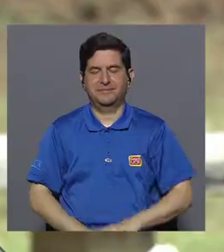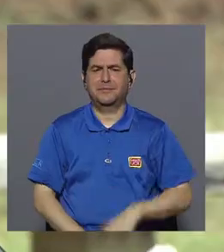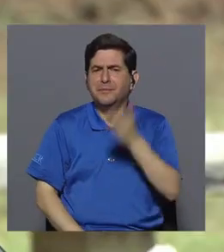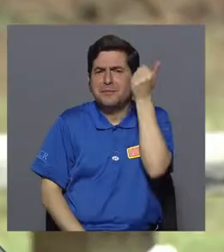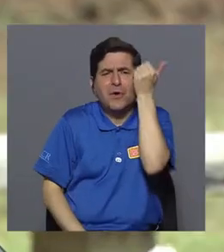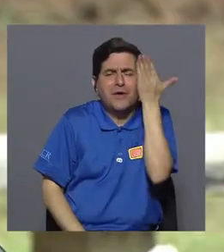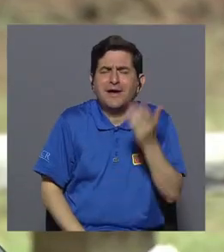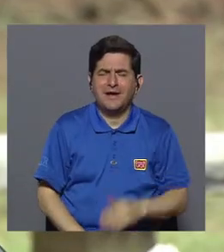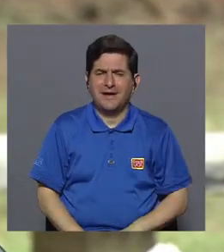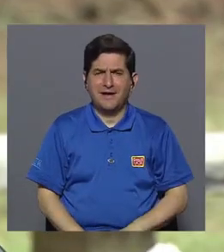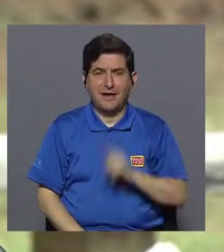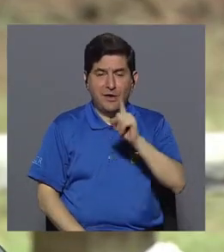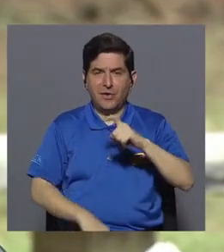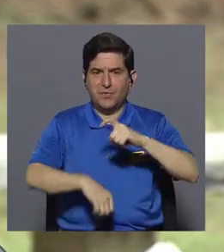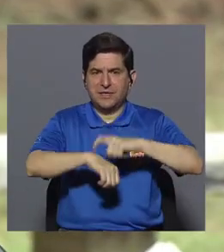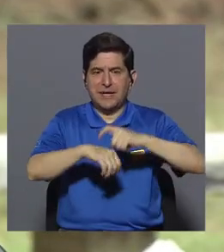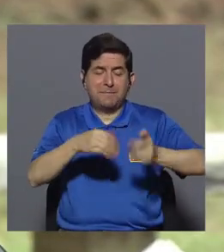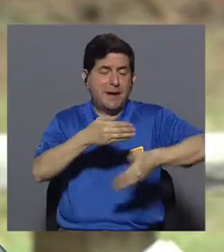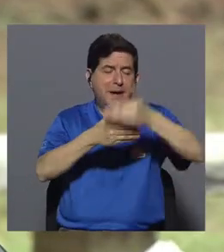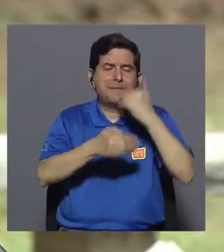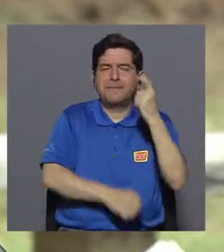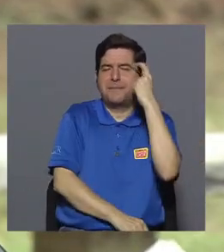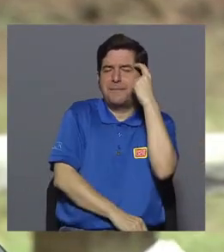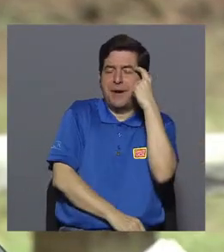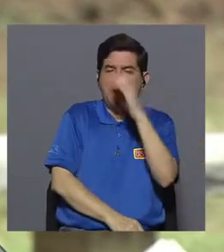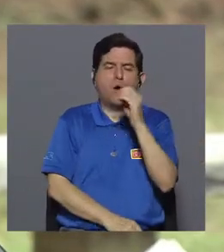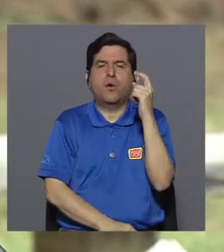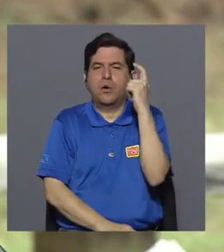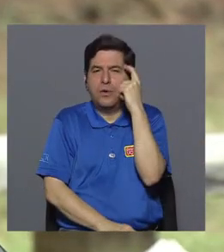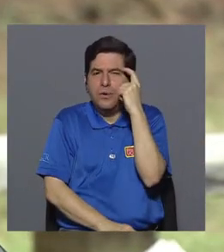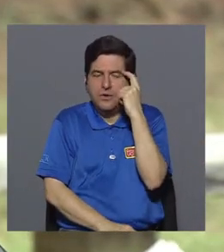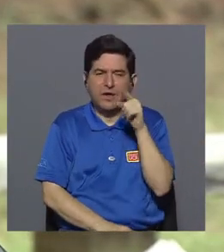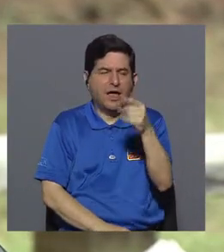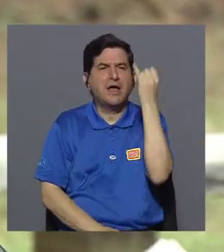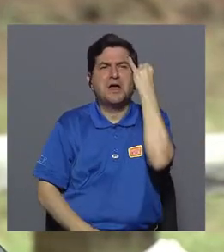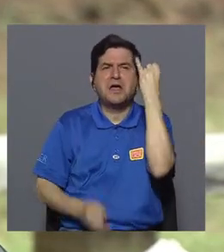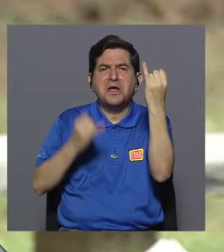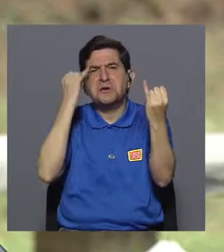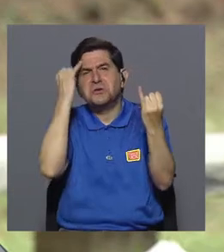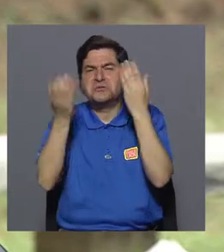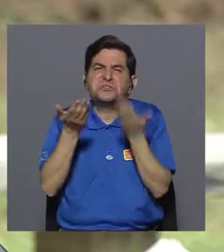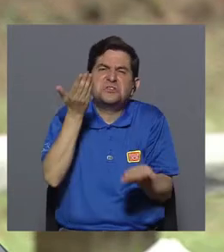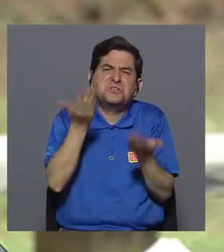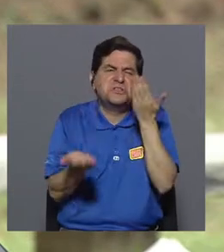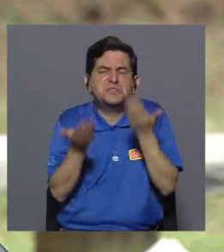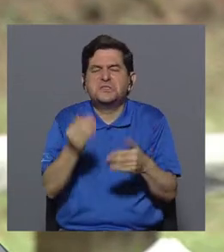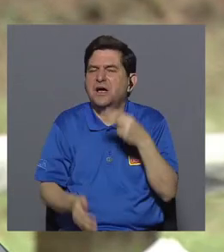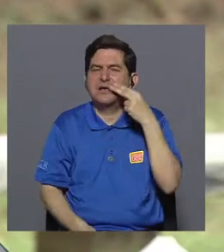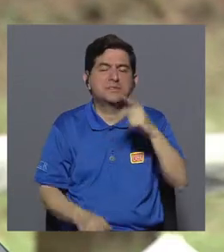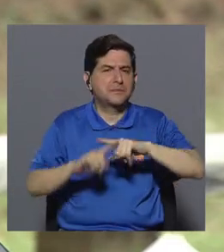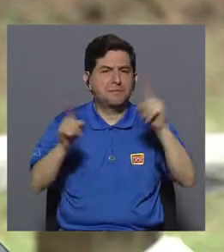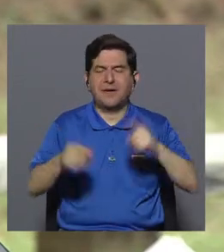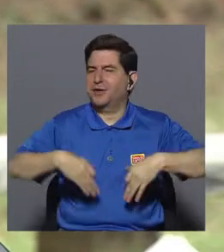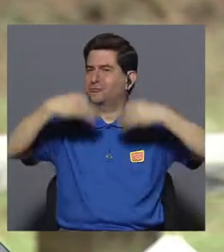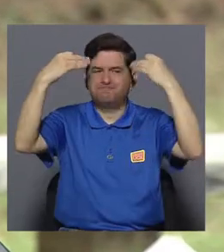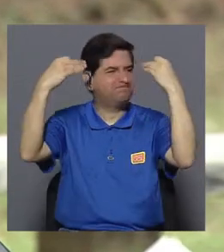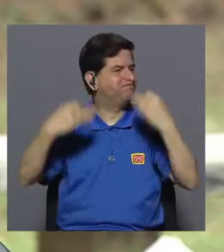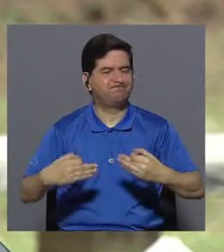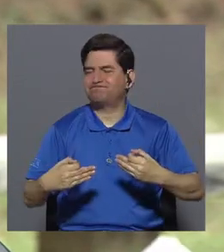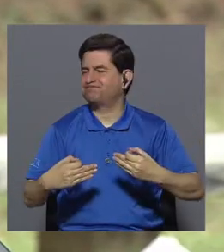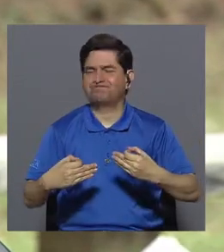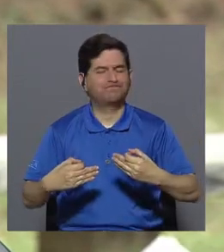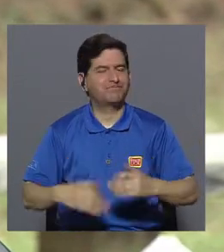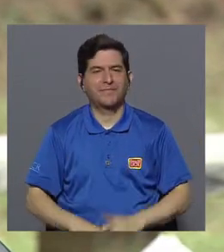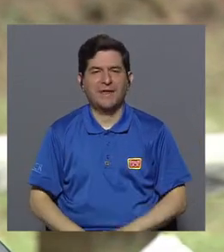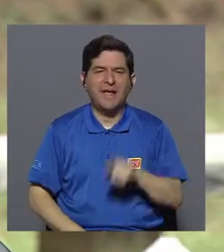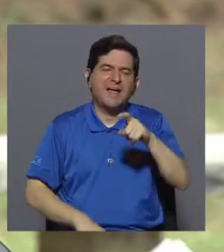Porque en una etapa de pre-contemplación o contemplación, ellos tienen ideas vagas de que quieren dejar de fumar, pero no se deciden del todo. Entonces están